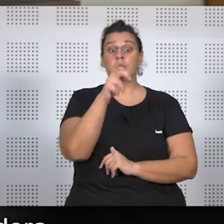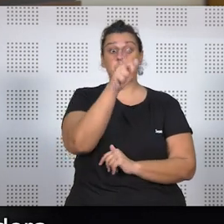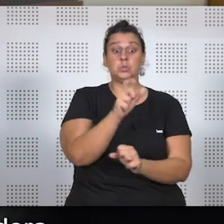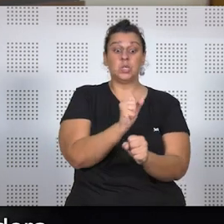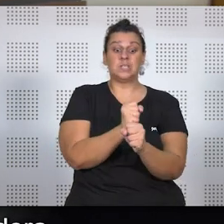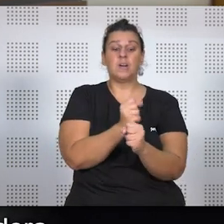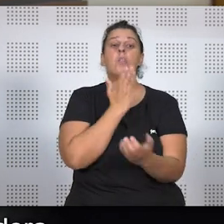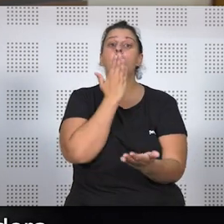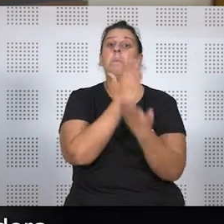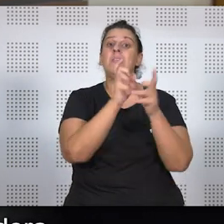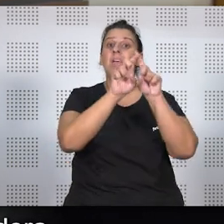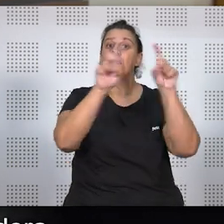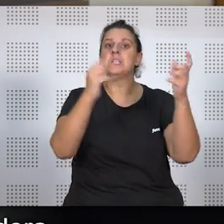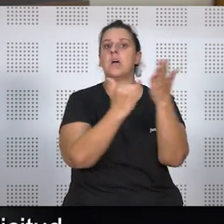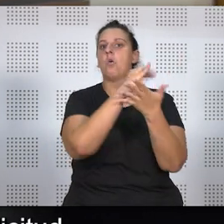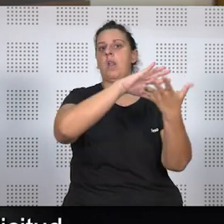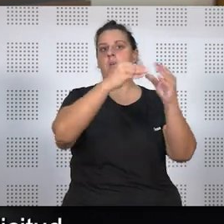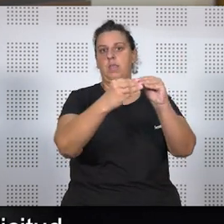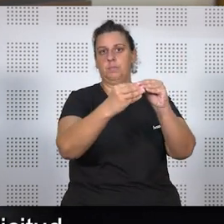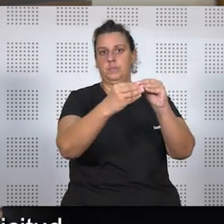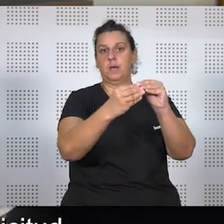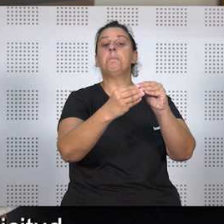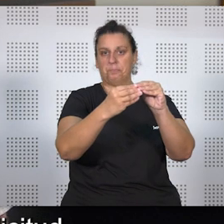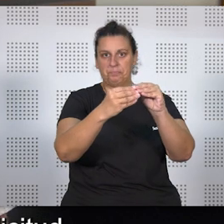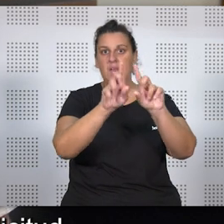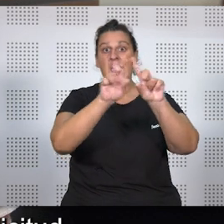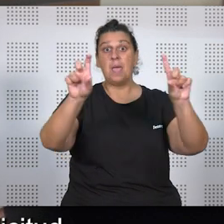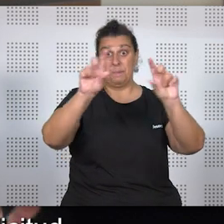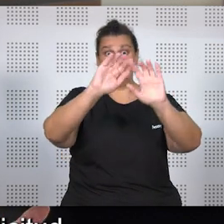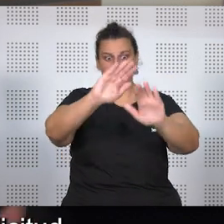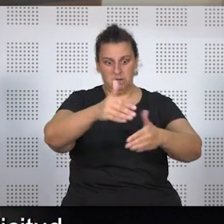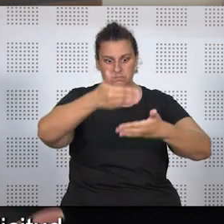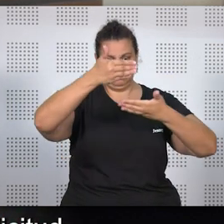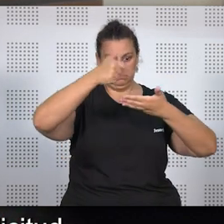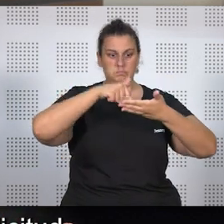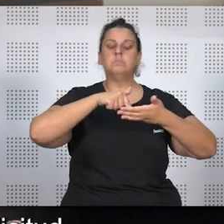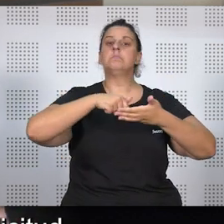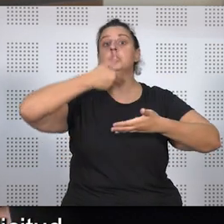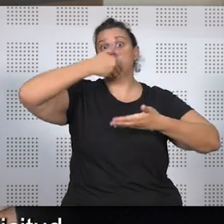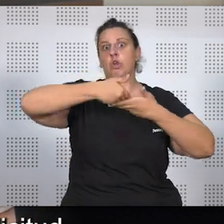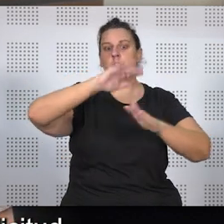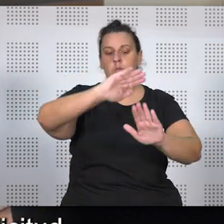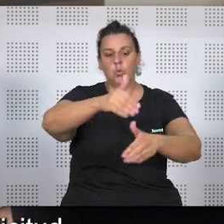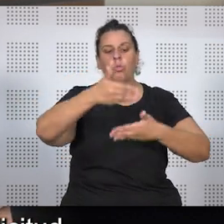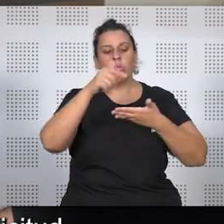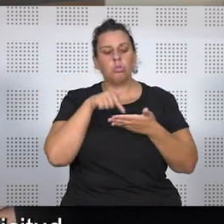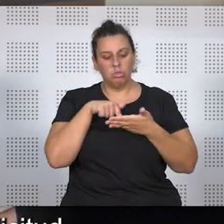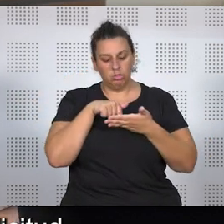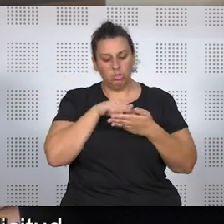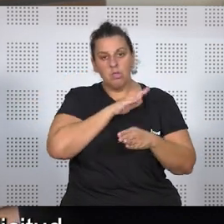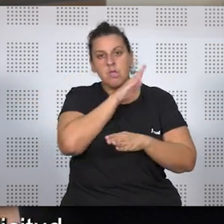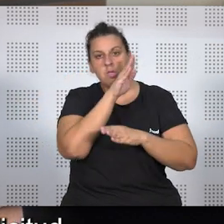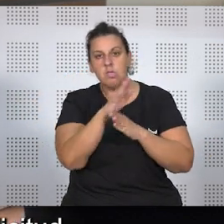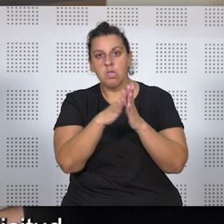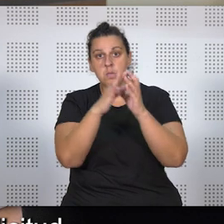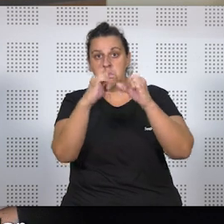de solicitar a la empresa la adaptación de jornada. La empresa, una vez recibiese tal notificación de la solicitud, deberá de acudir